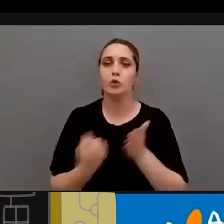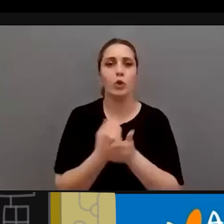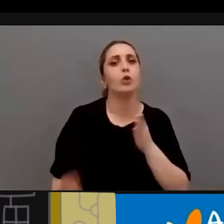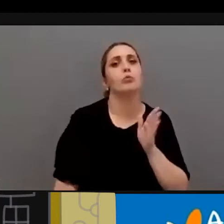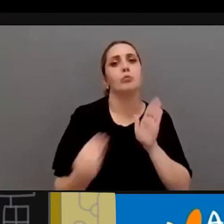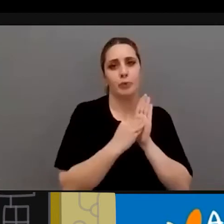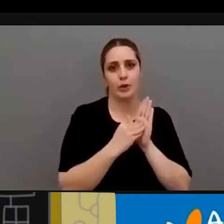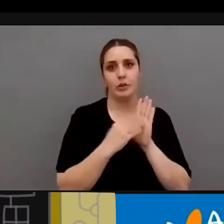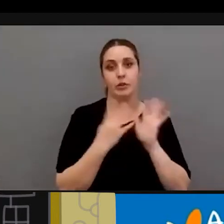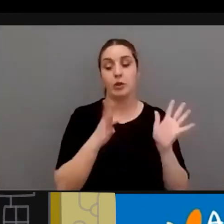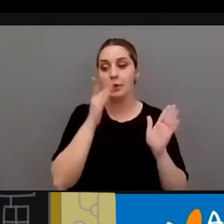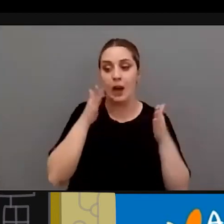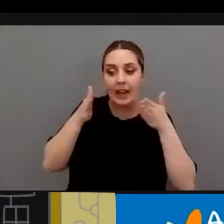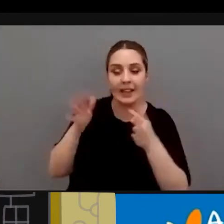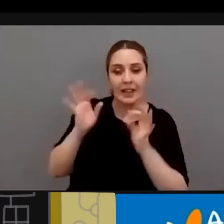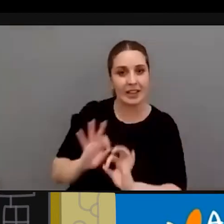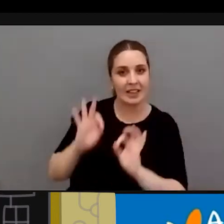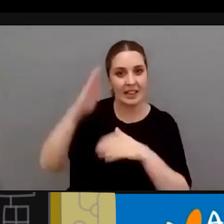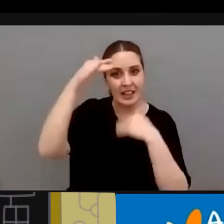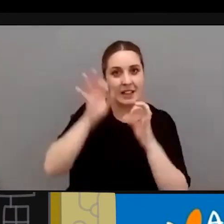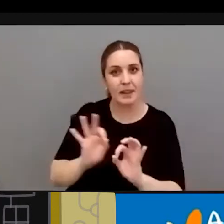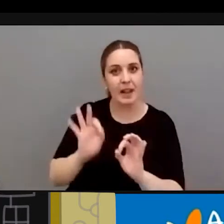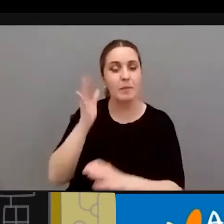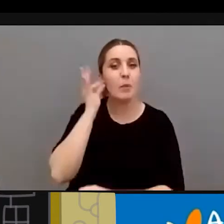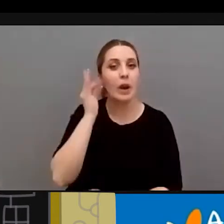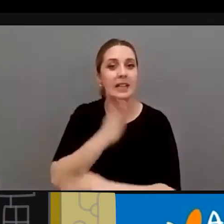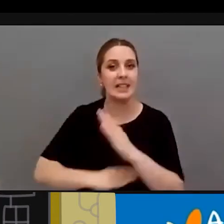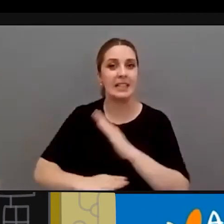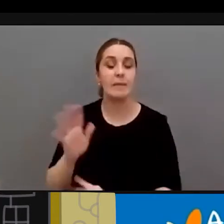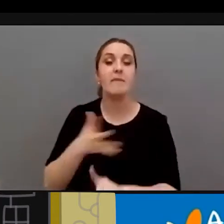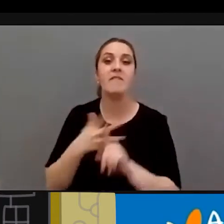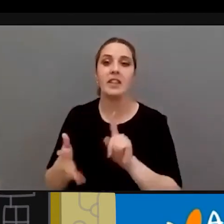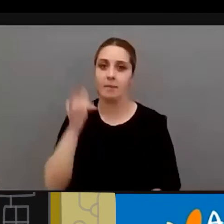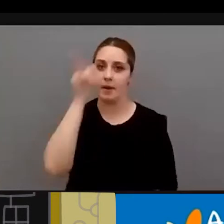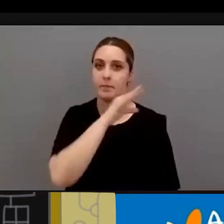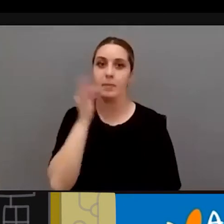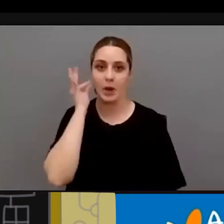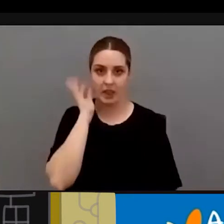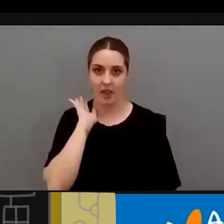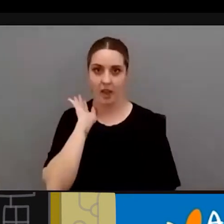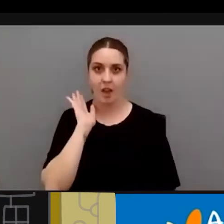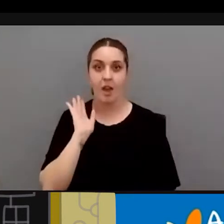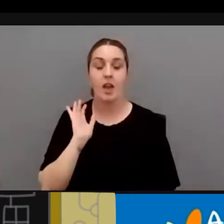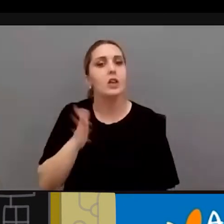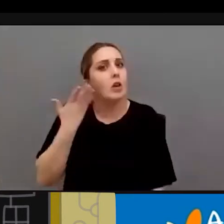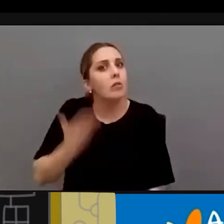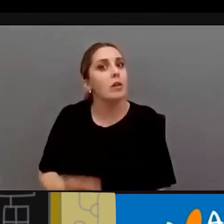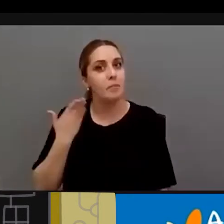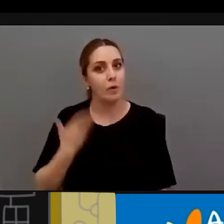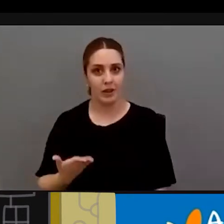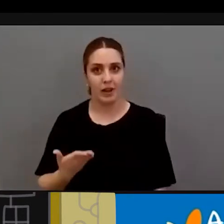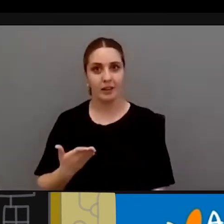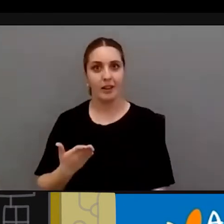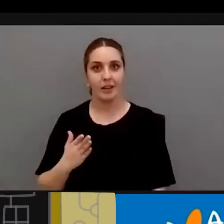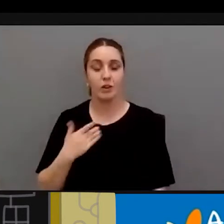tanto hay una atención especializada a mujeres con discapacidad en este caso víctimas de violencia esto ha sido súper importante yo esto quiero